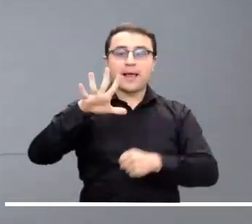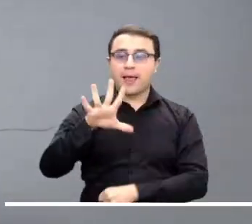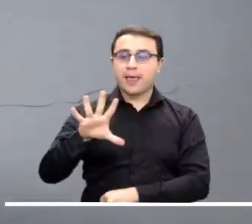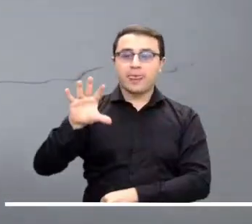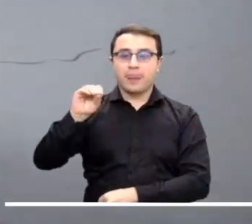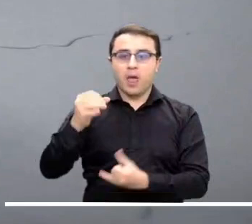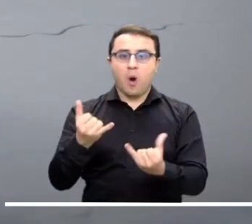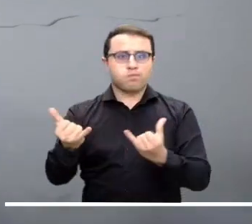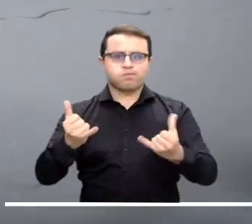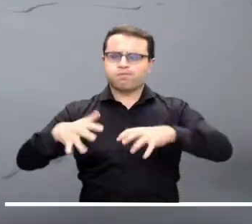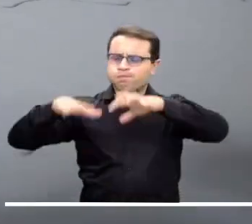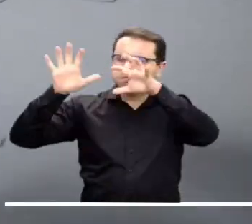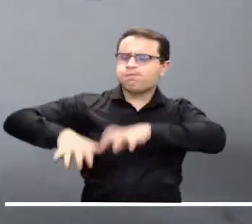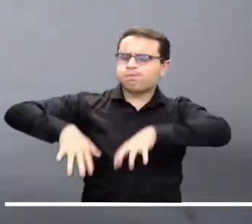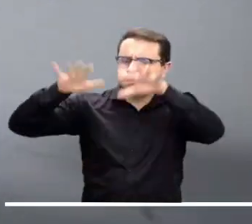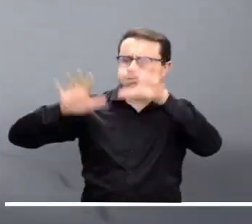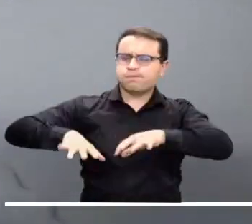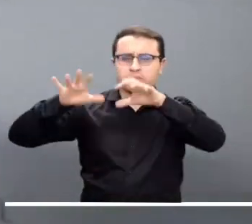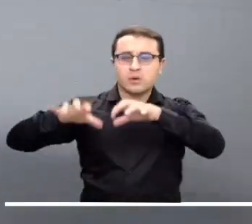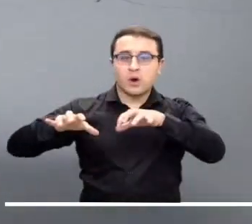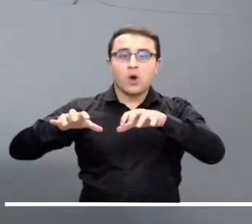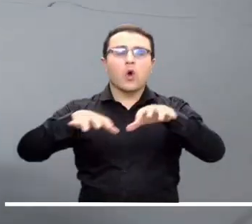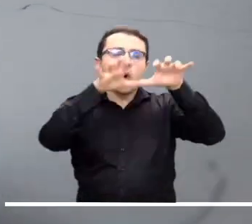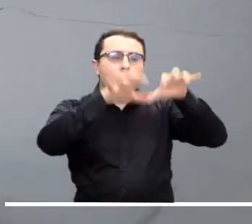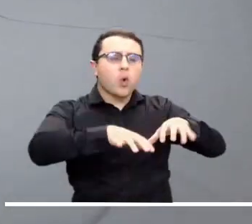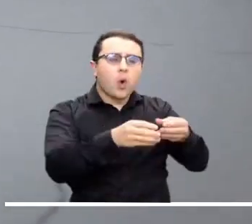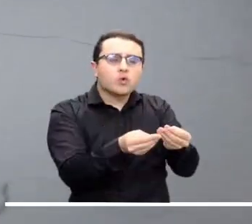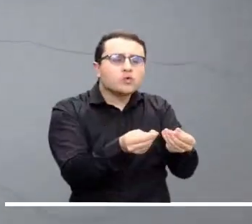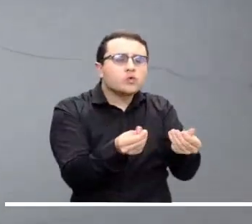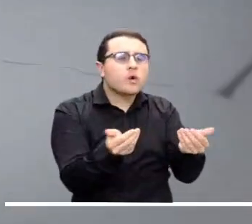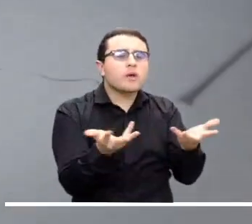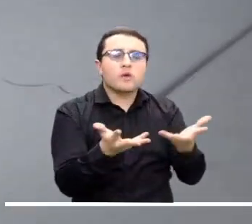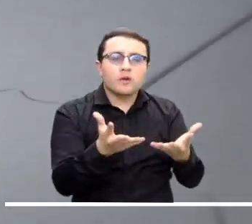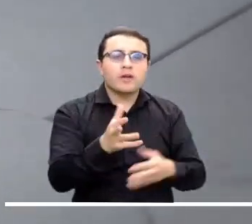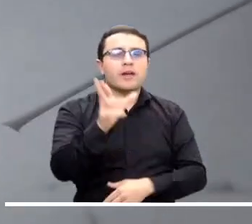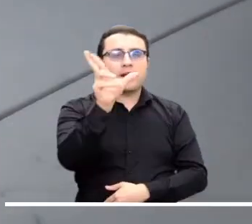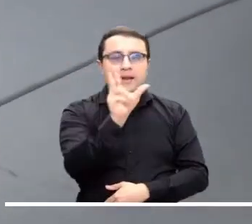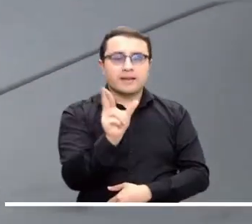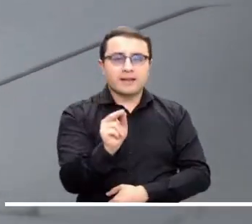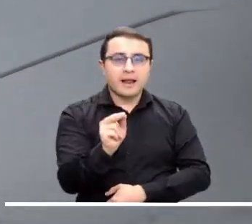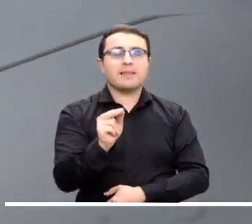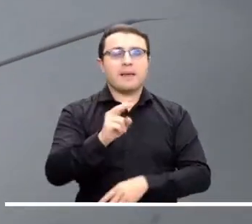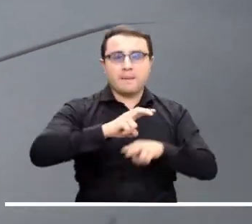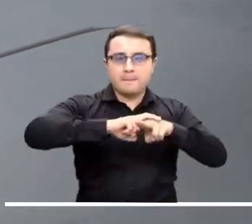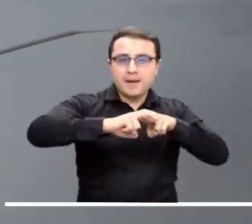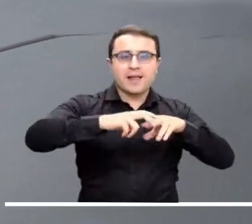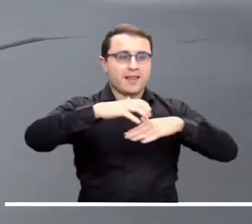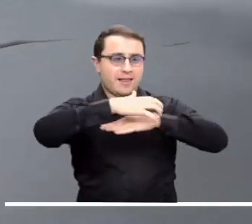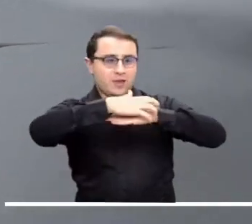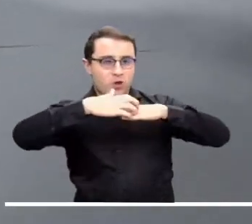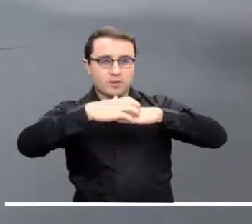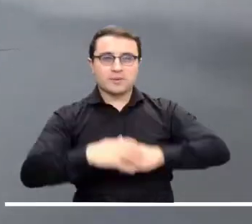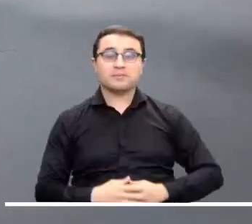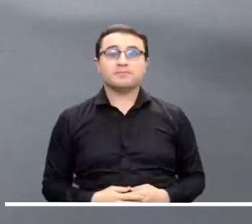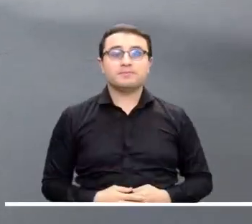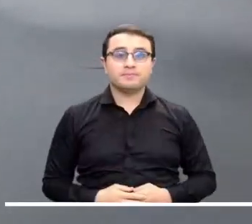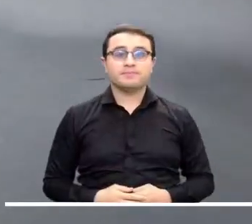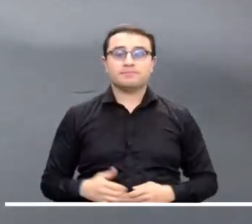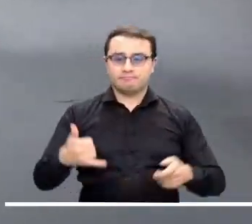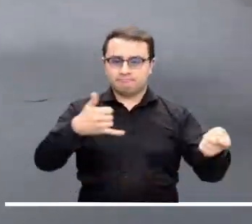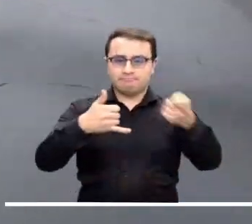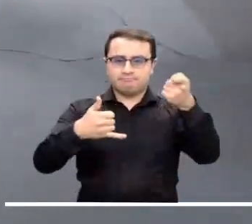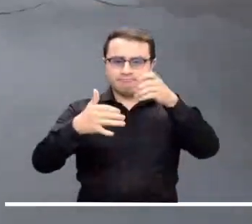Mientras que el occidente de Boyacá, Cundinamarca y Quindío prometen lluvias moderadas, lluvias de menor intensidad se esperan en